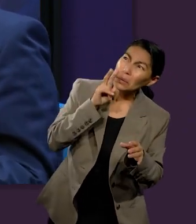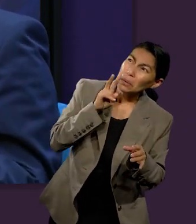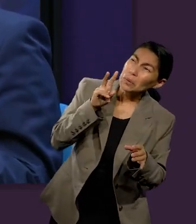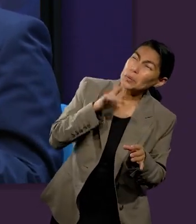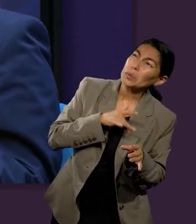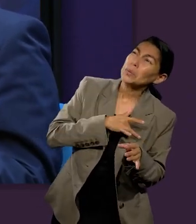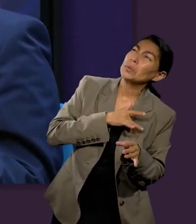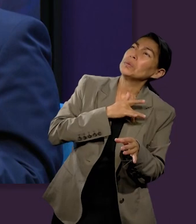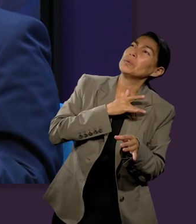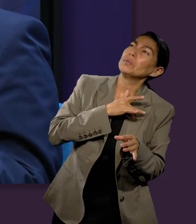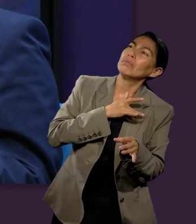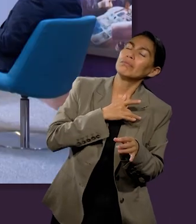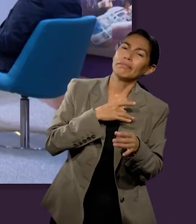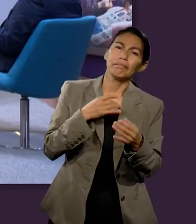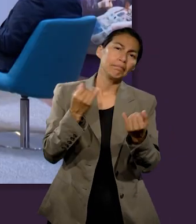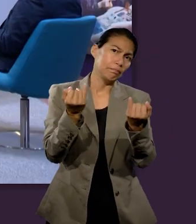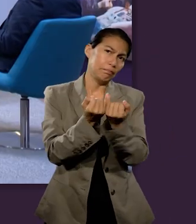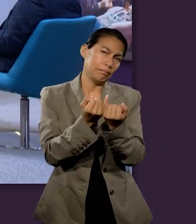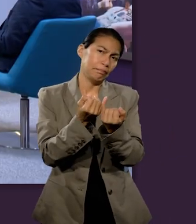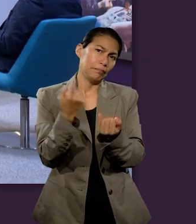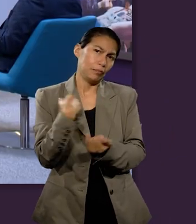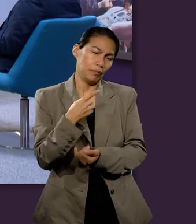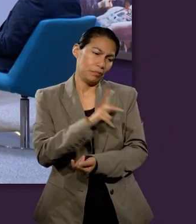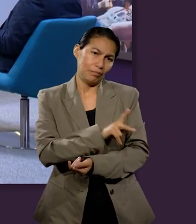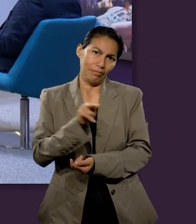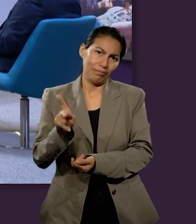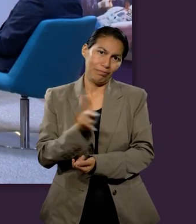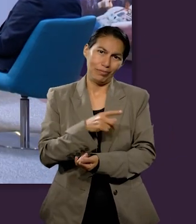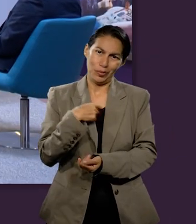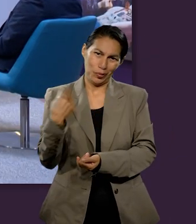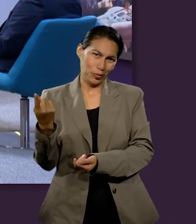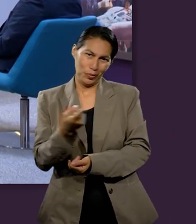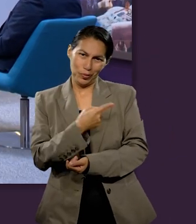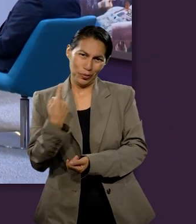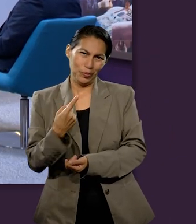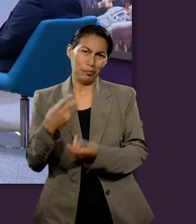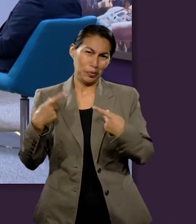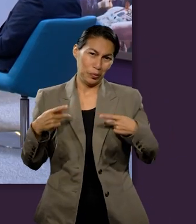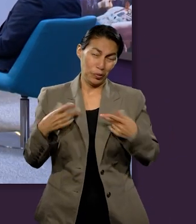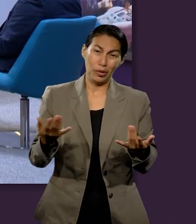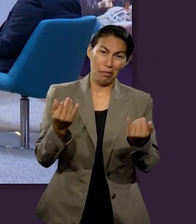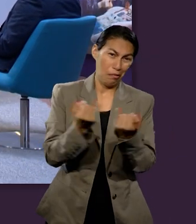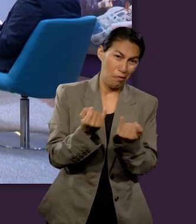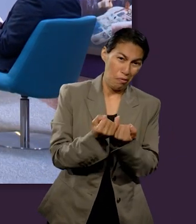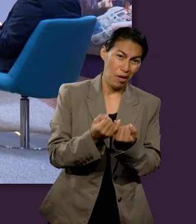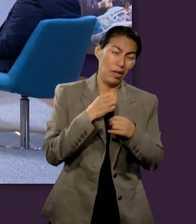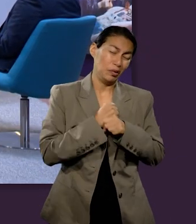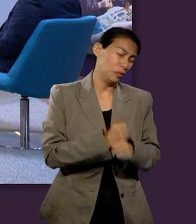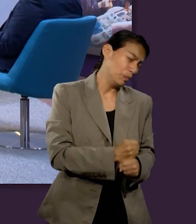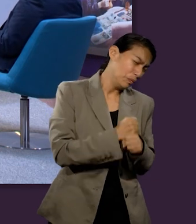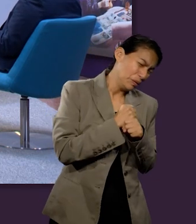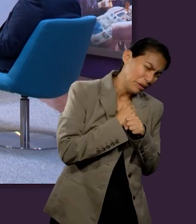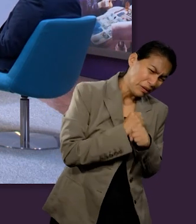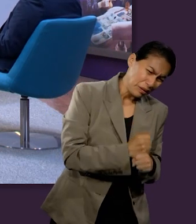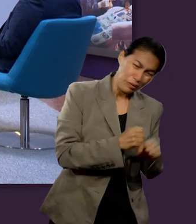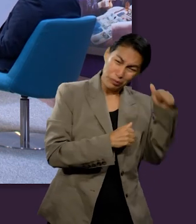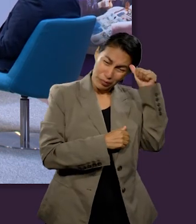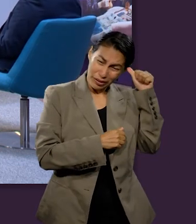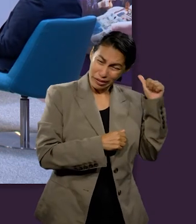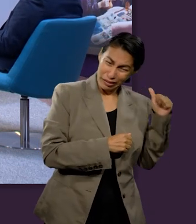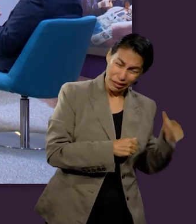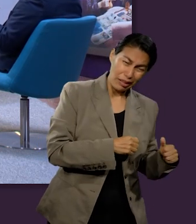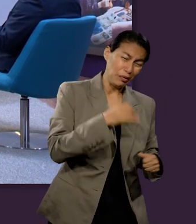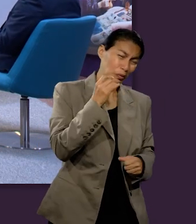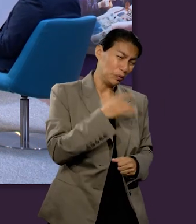diseñada ella. Y siento que eso es lo que nos pasa a nosotros. Vivimos tanto rodeados del